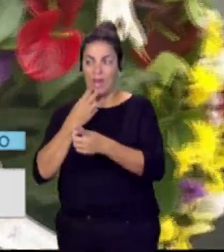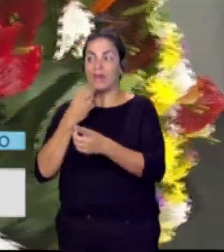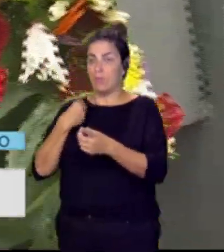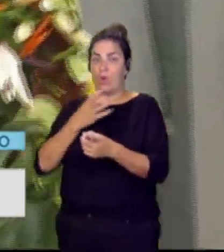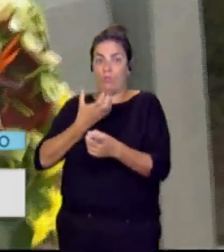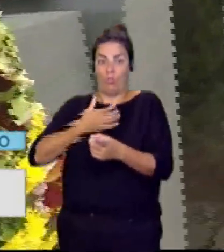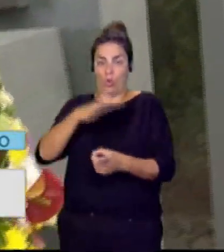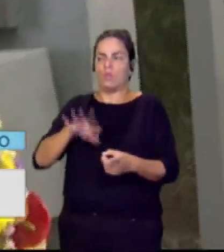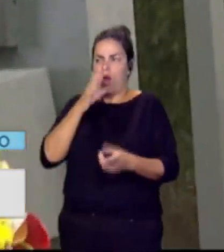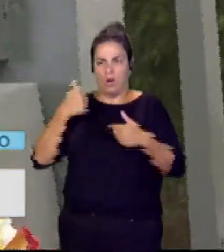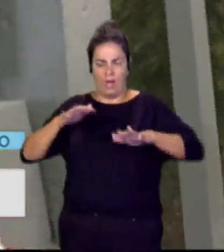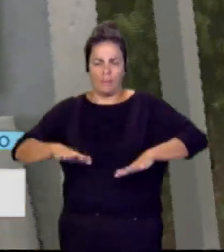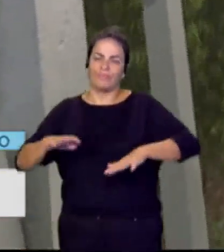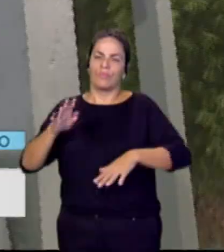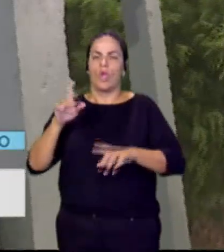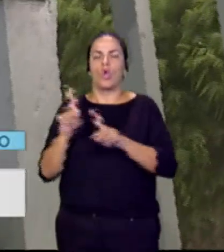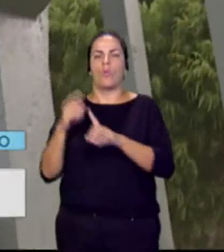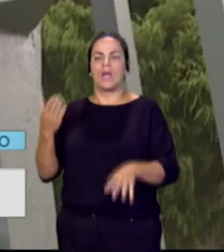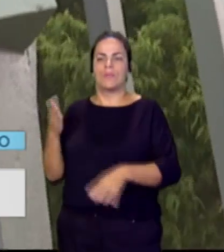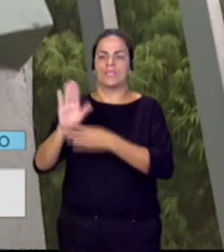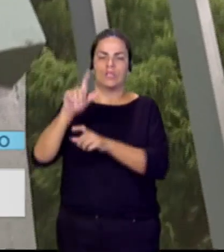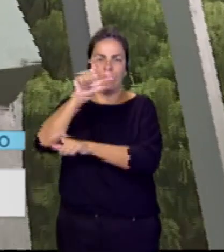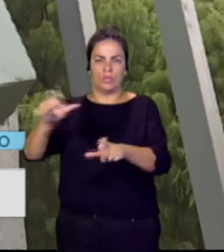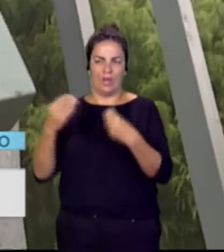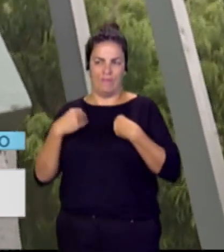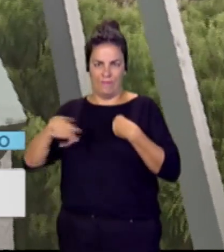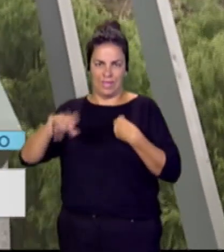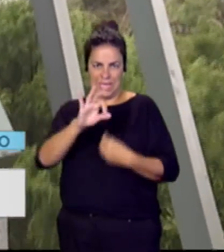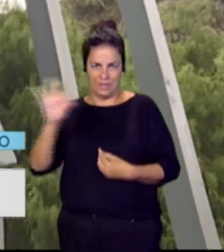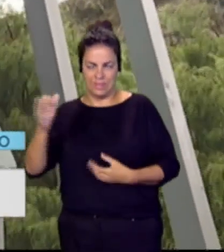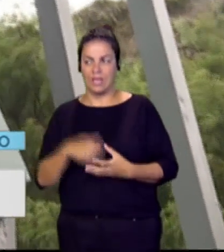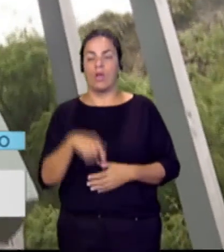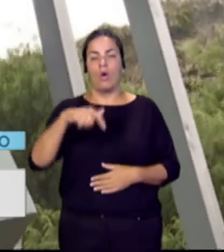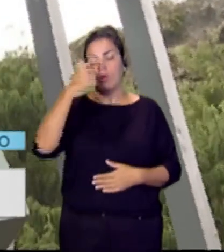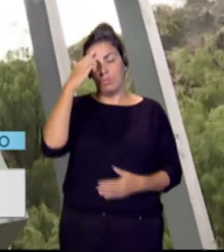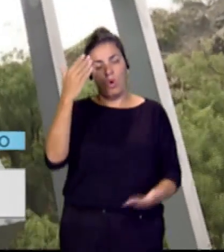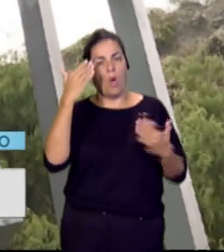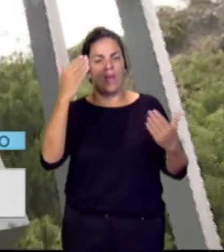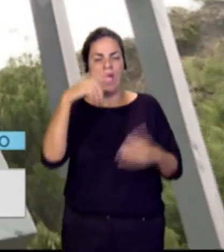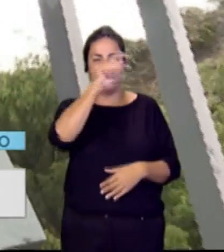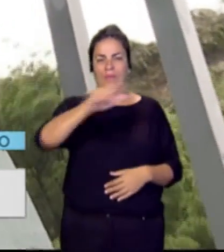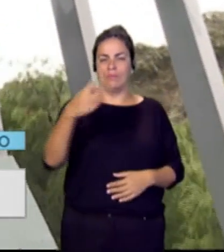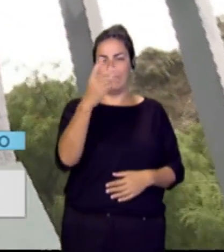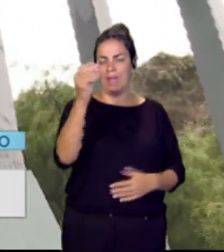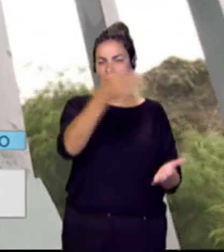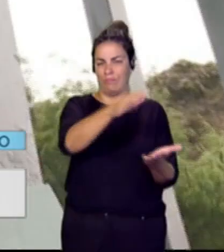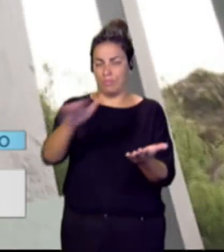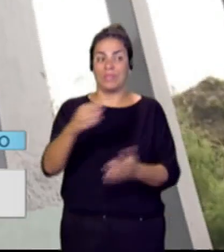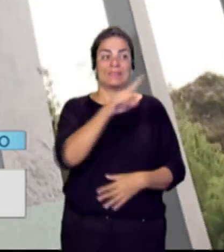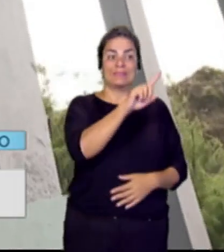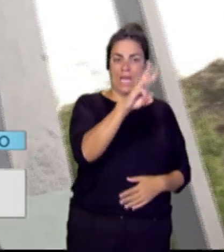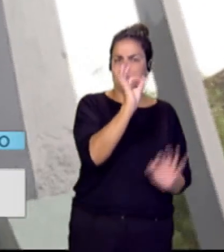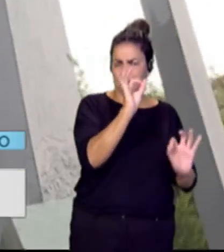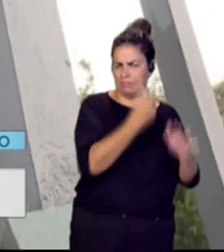encontramos en representación de todos los habitantes de esta localidad. Homenaje en un día como hoy a esas 20 víctimas, 13 eran de La Gomera,